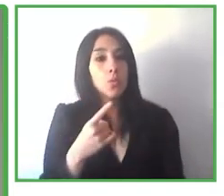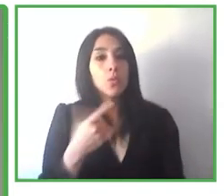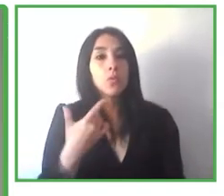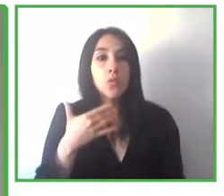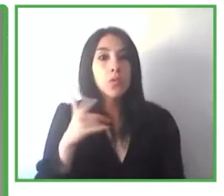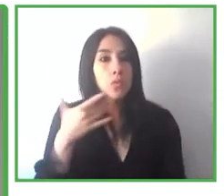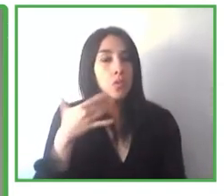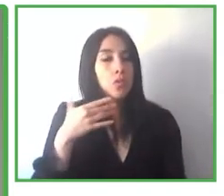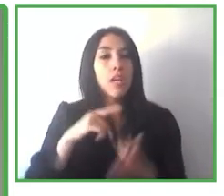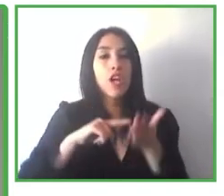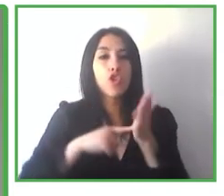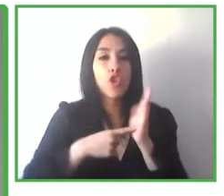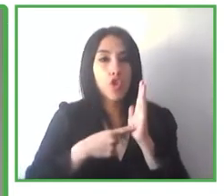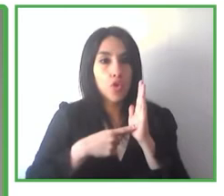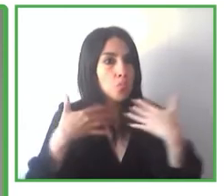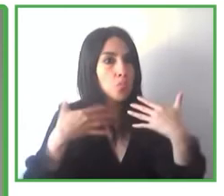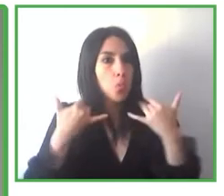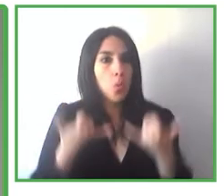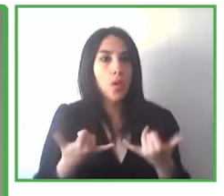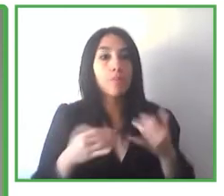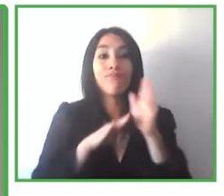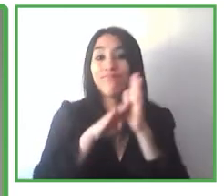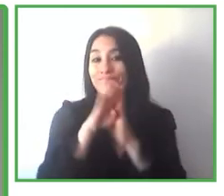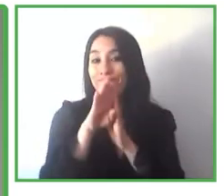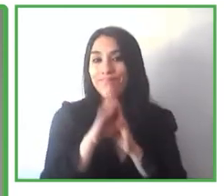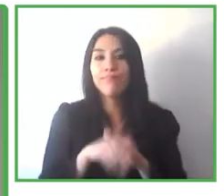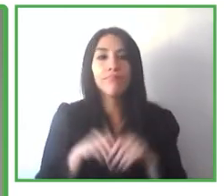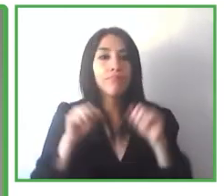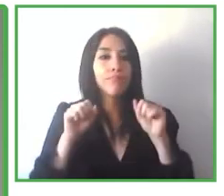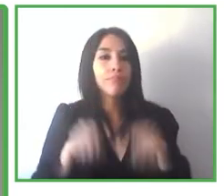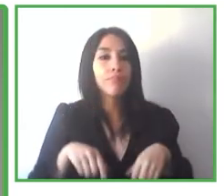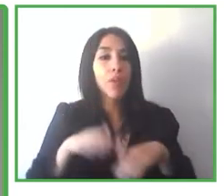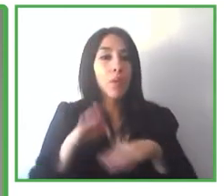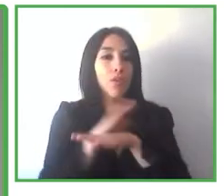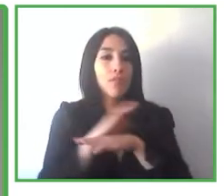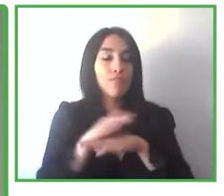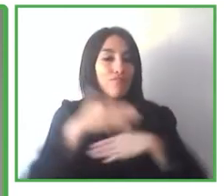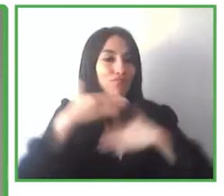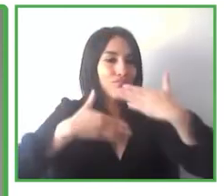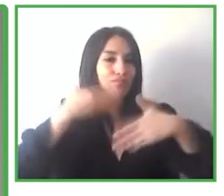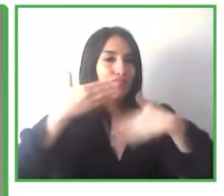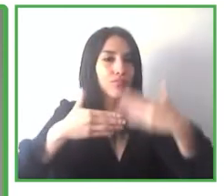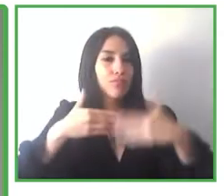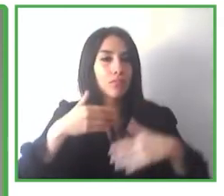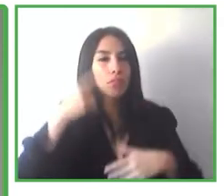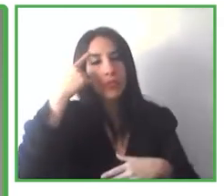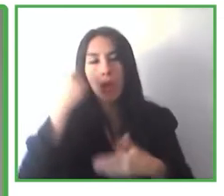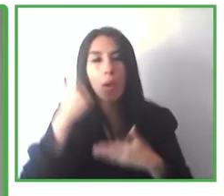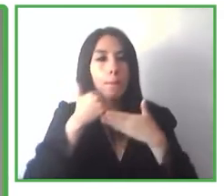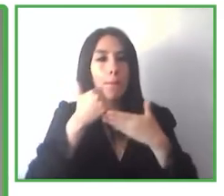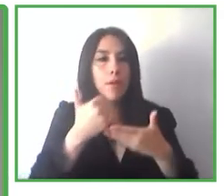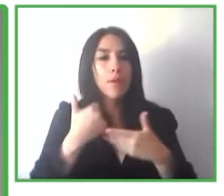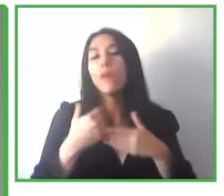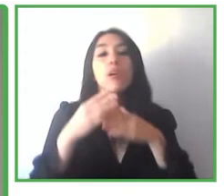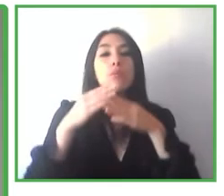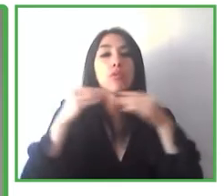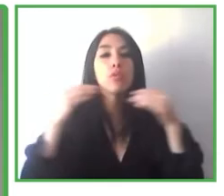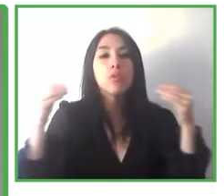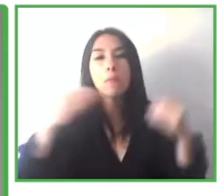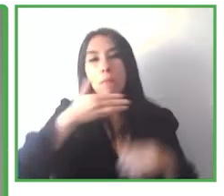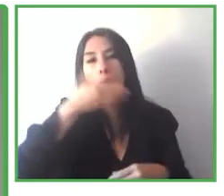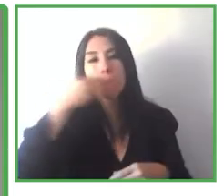desde Microsoft y creo que va a aportar muchísimo a la mejora de la inclusión de las personas con discapacidad